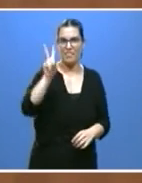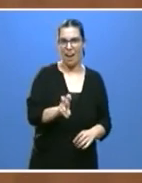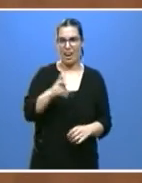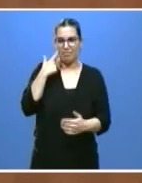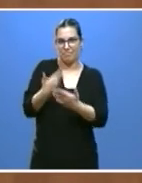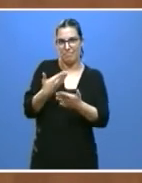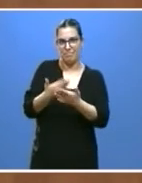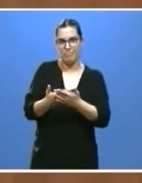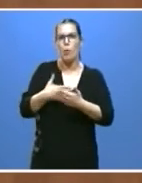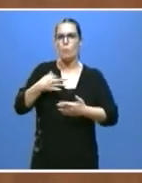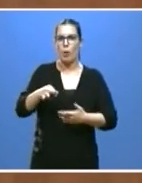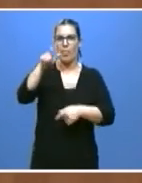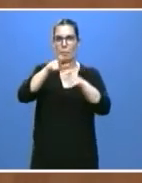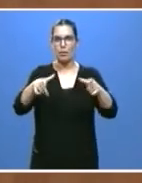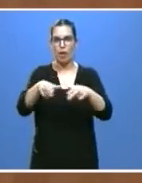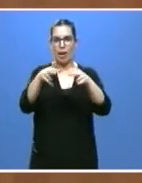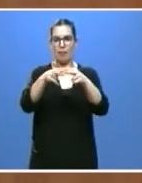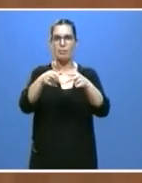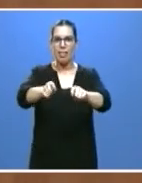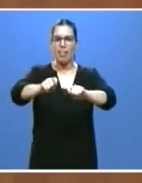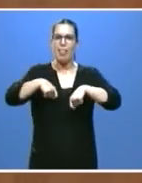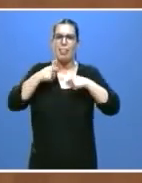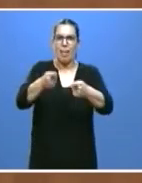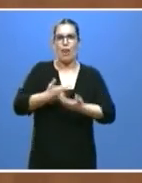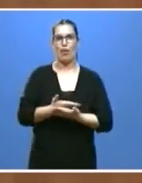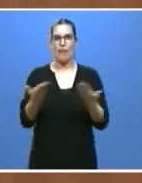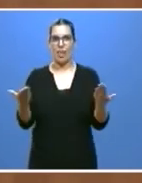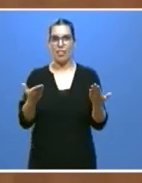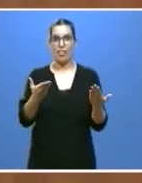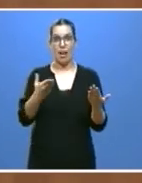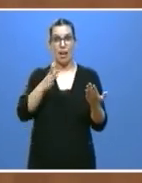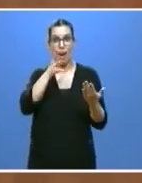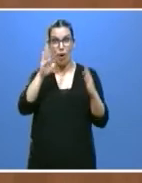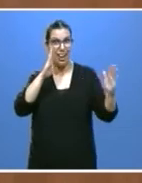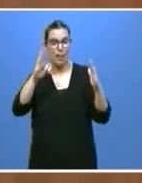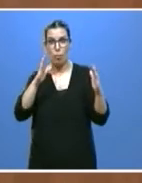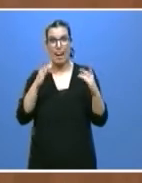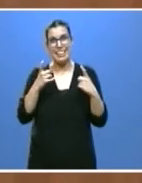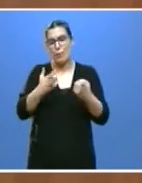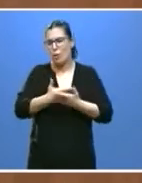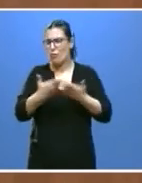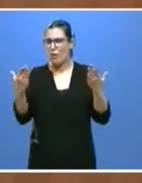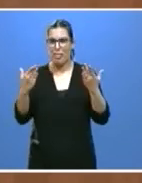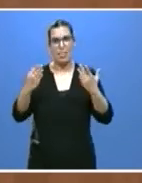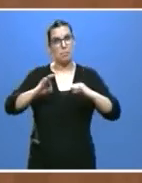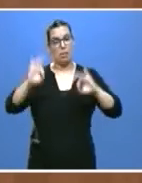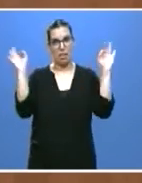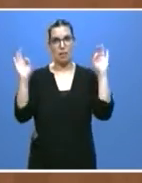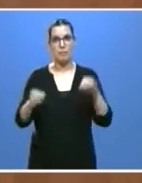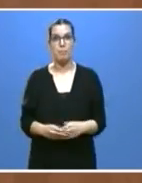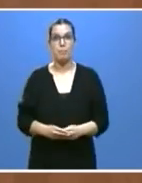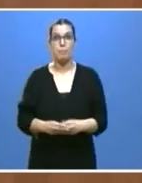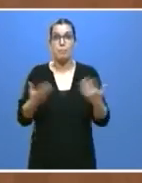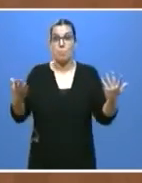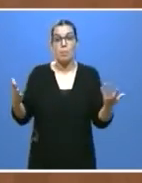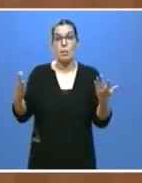confianza a las personas en unos momentos en los que la necesitaban de una manera muy especial. Por todo